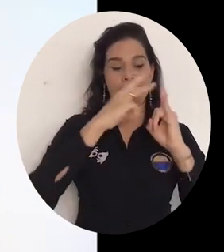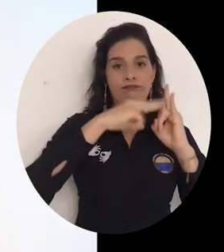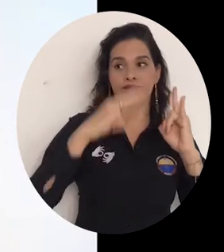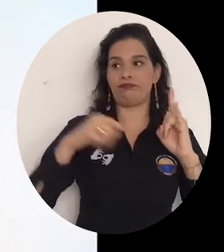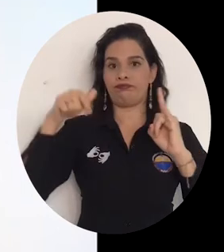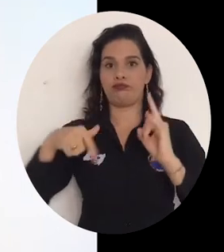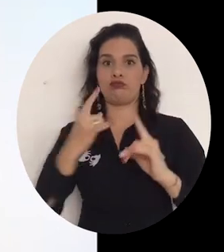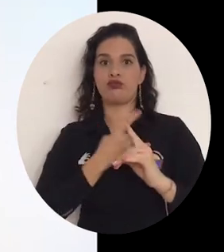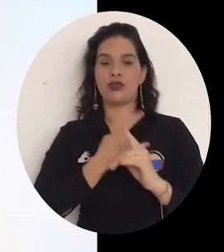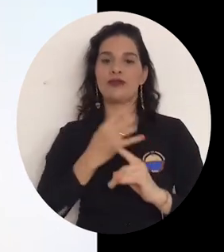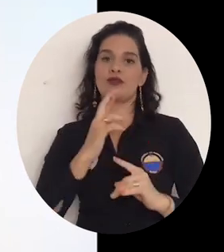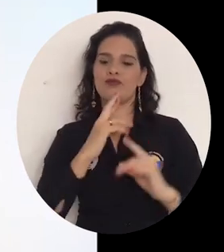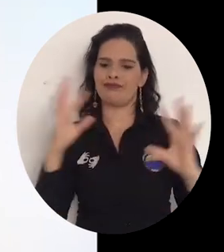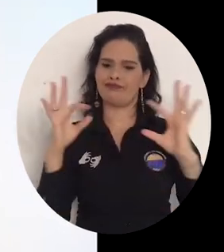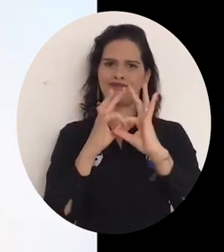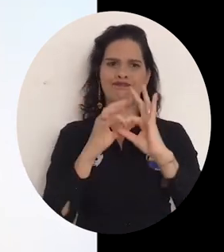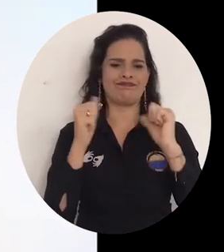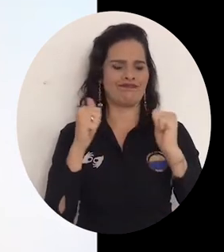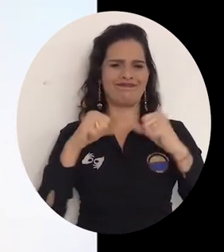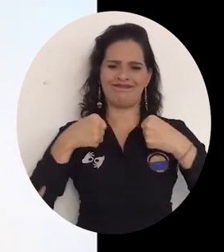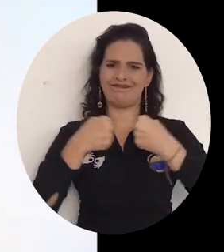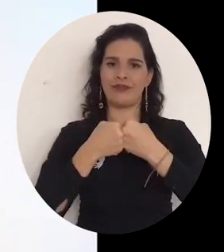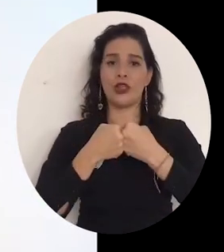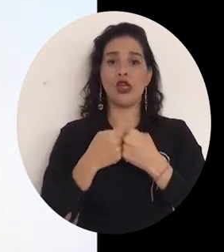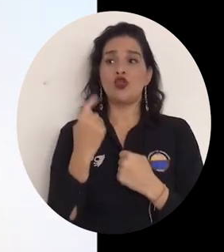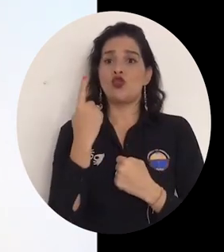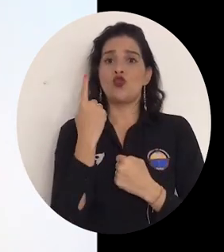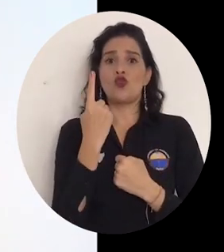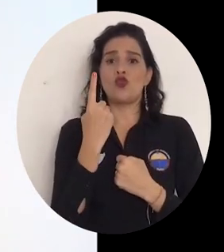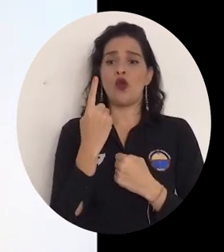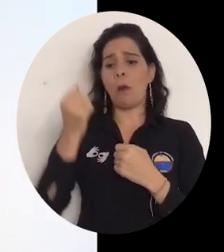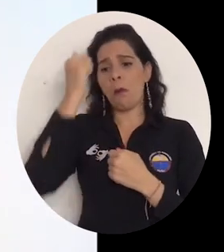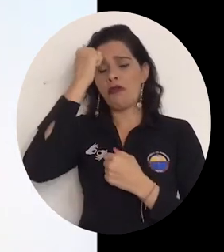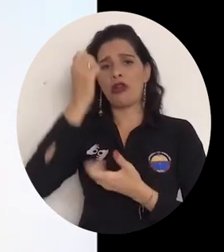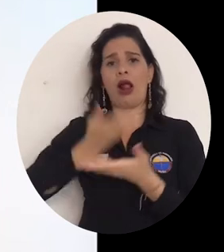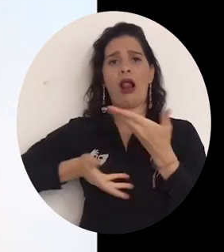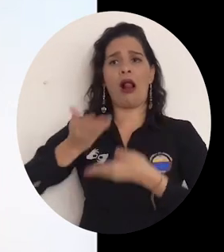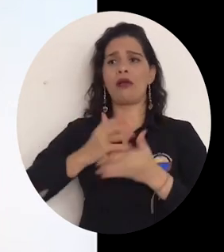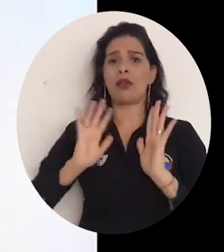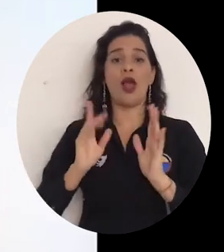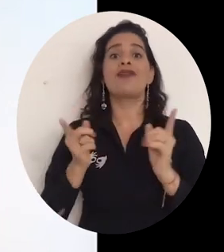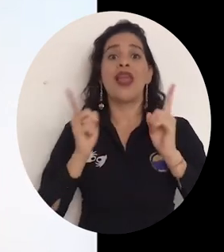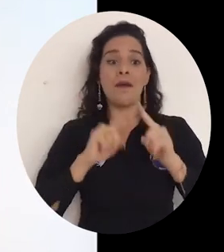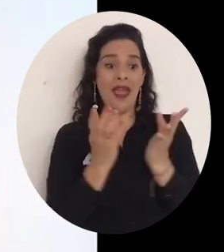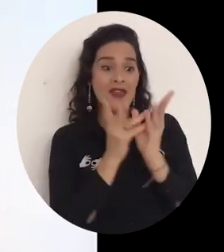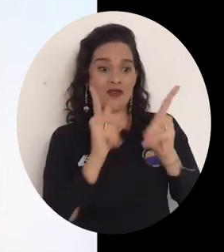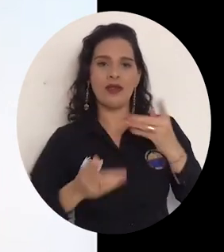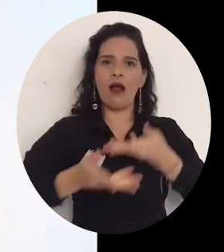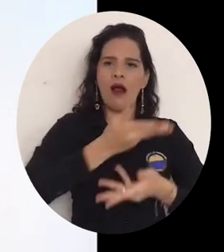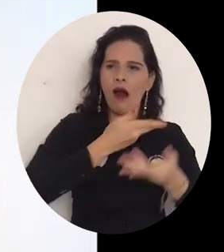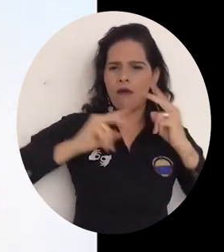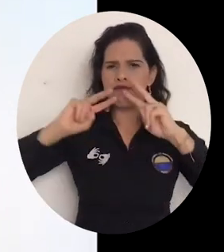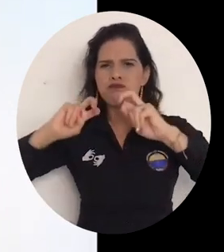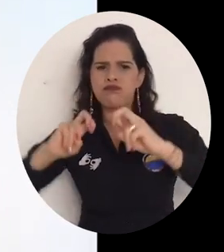direction we should take in order to have a real exchange, not only between professors